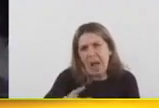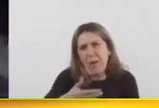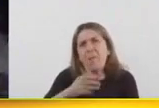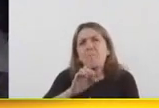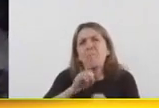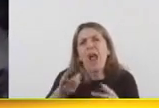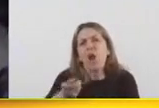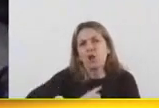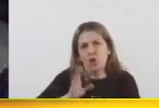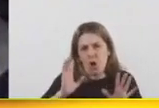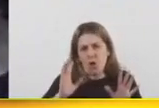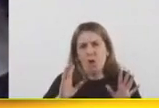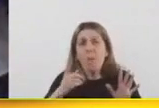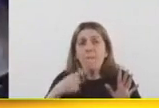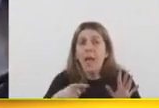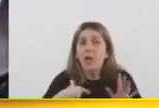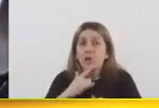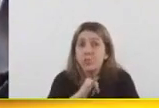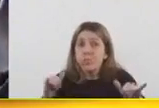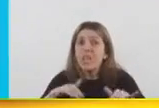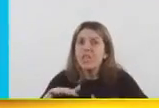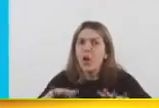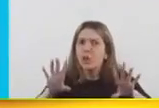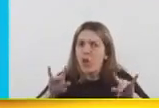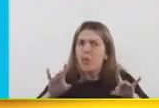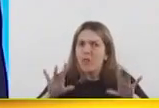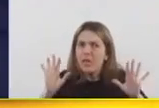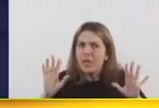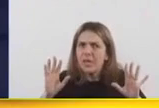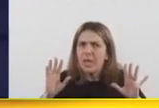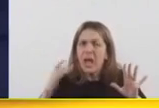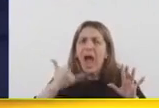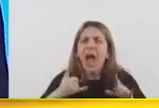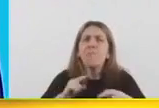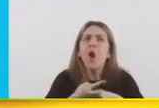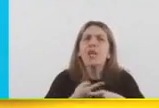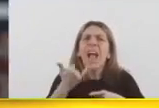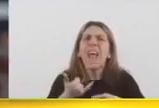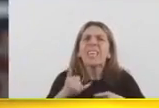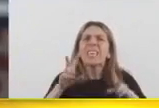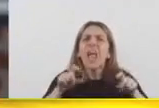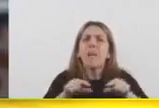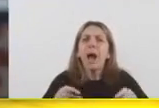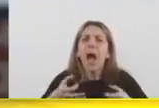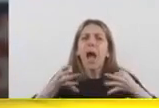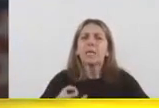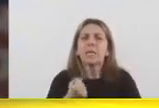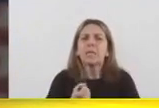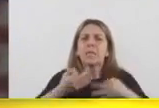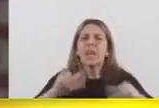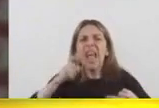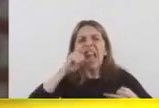vivió. Pero sí les digo que hay una cuestión ética en la política que supone